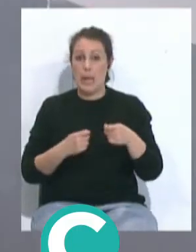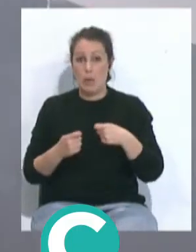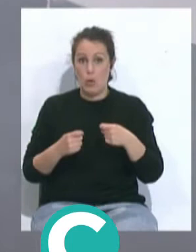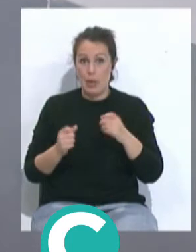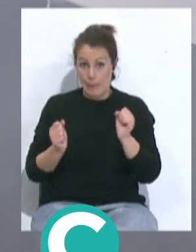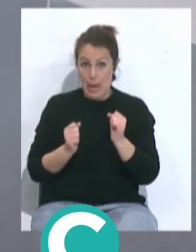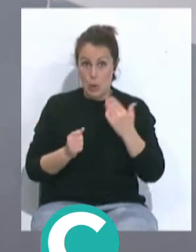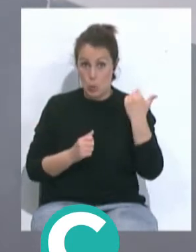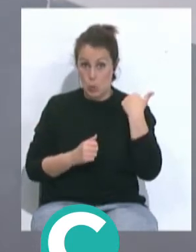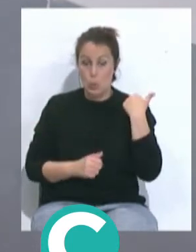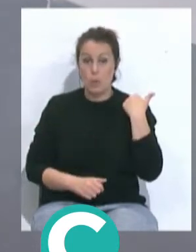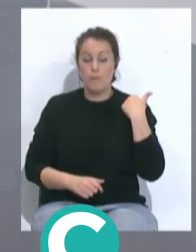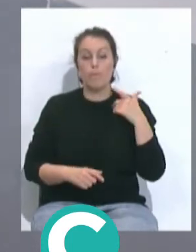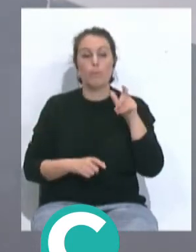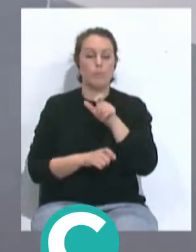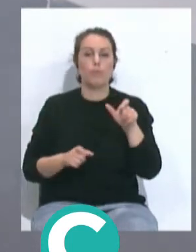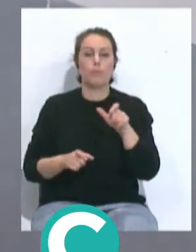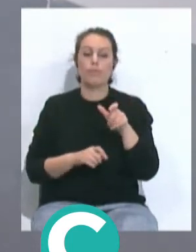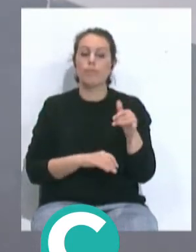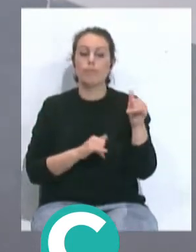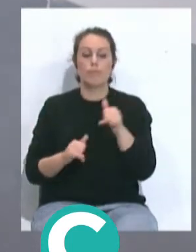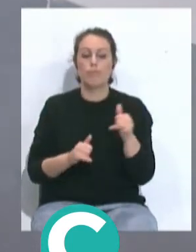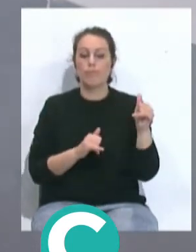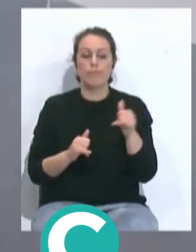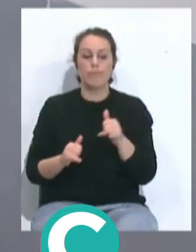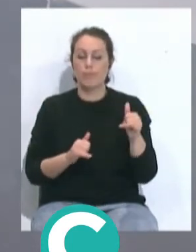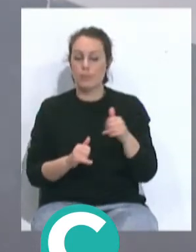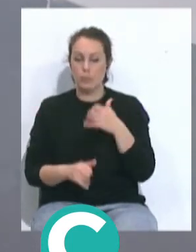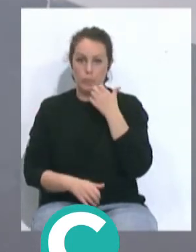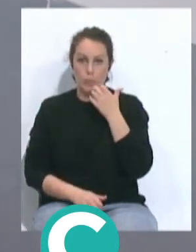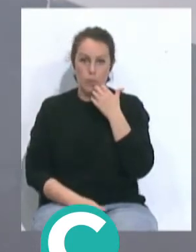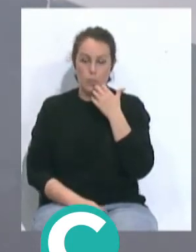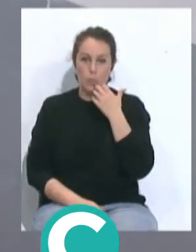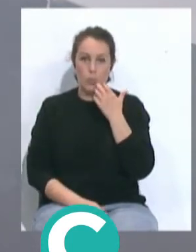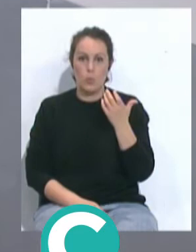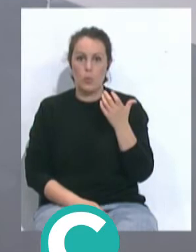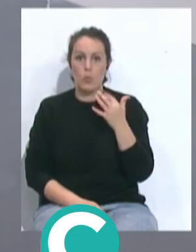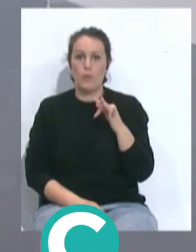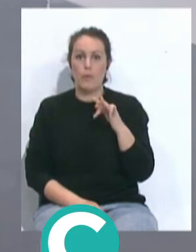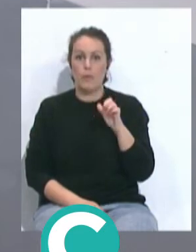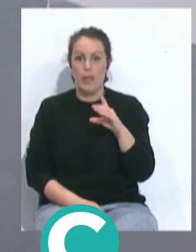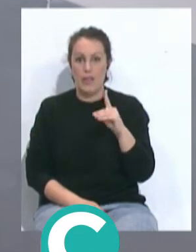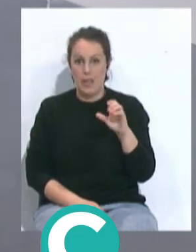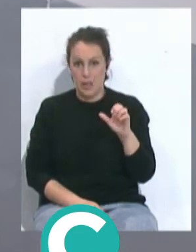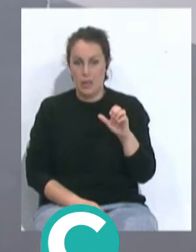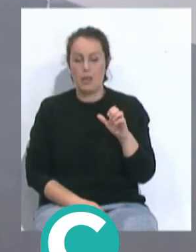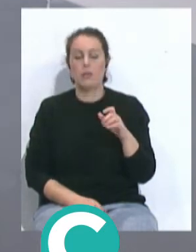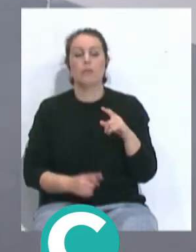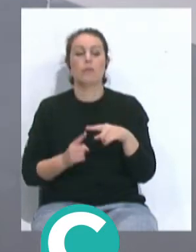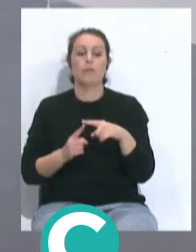de invierno, la gente que fue llegando, como era el caso de Fede Sanemeterio,